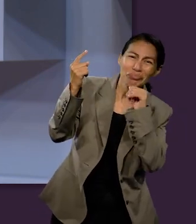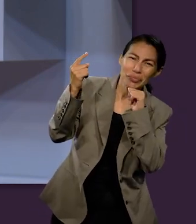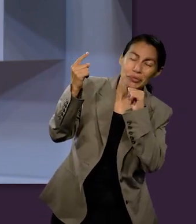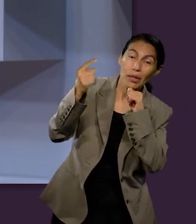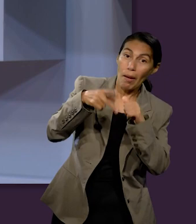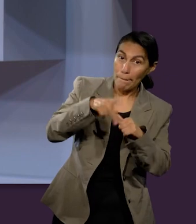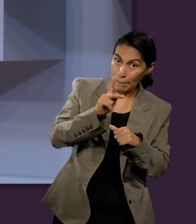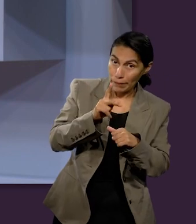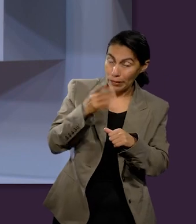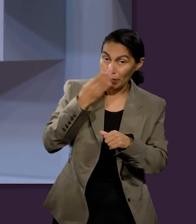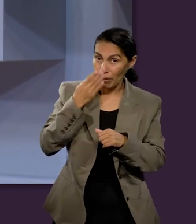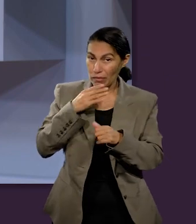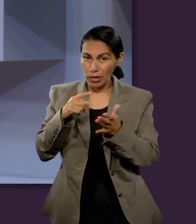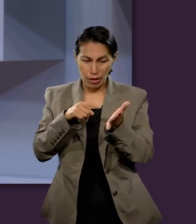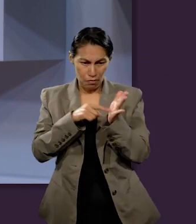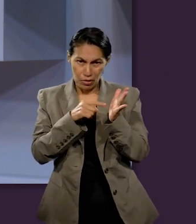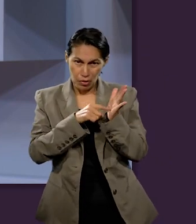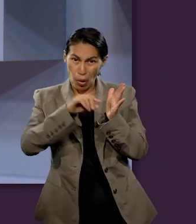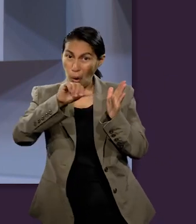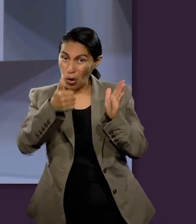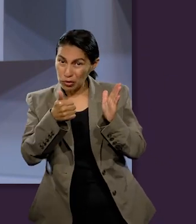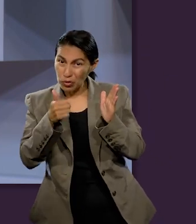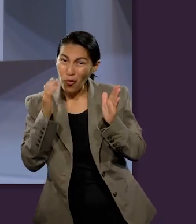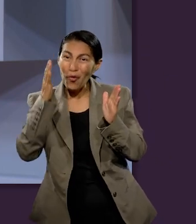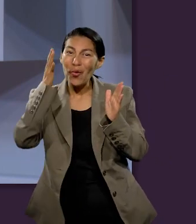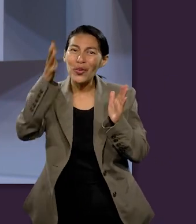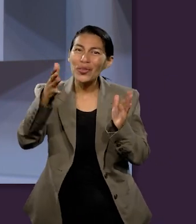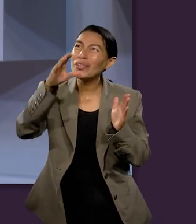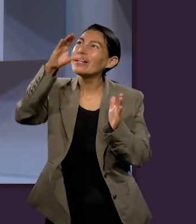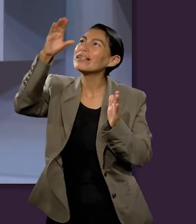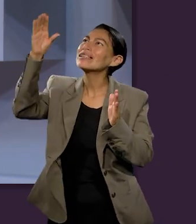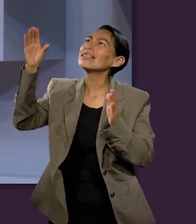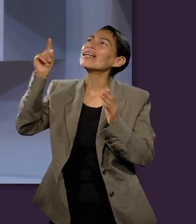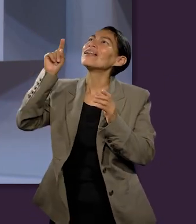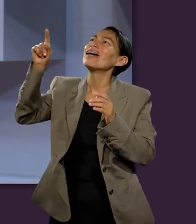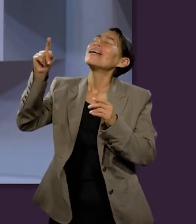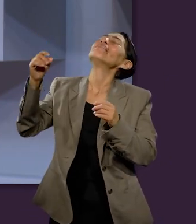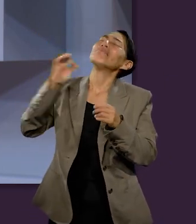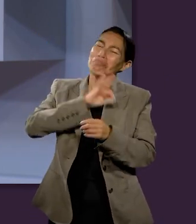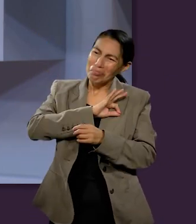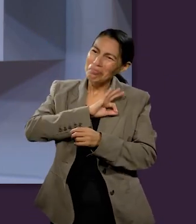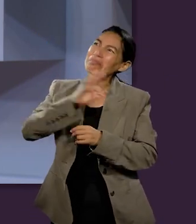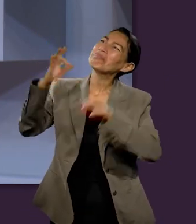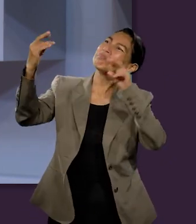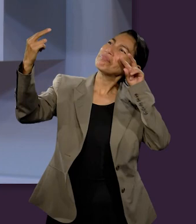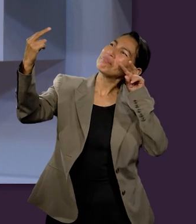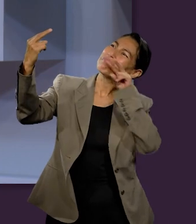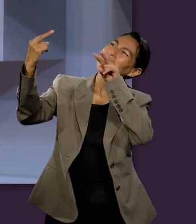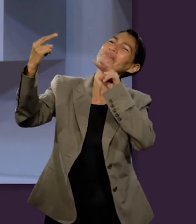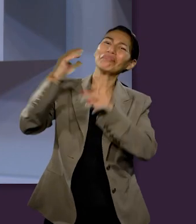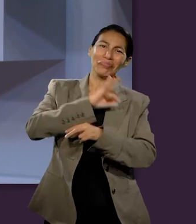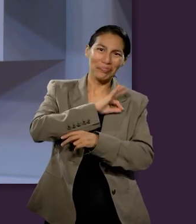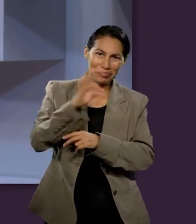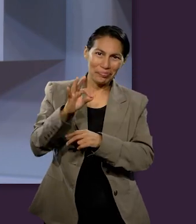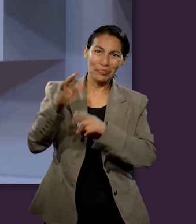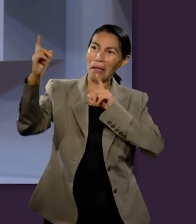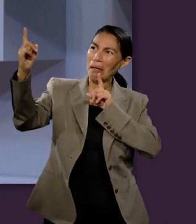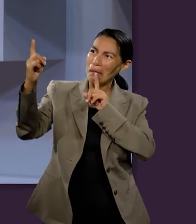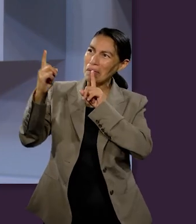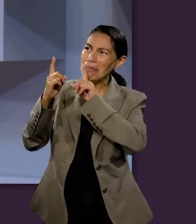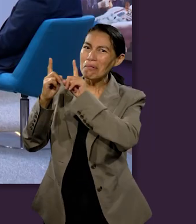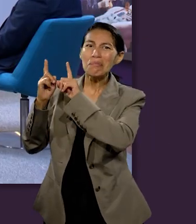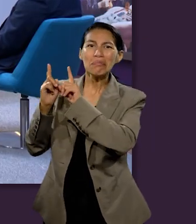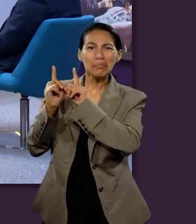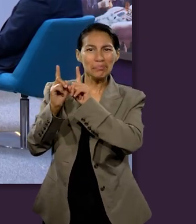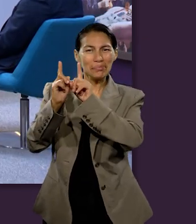condición actual no podemos acceder a Dios. Pero, por otro lado, comenta usted que tenemos otros textos que nos hablan de